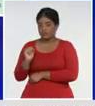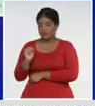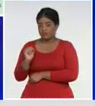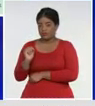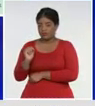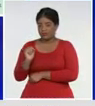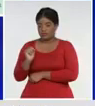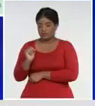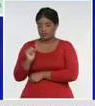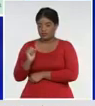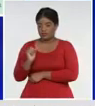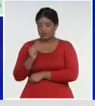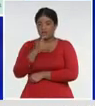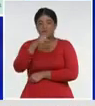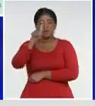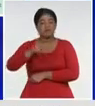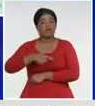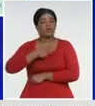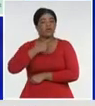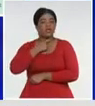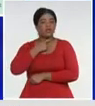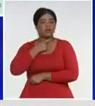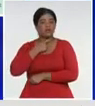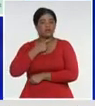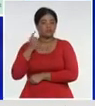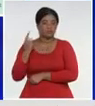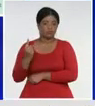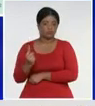enero, con 1, cada 1.